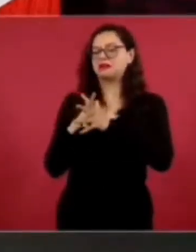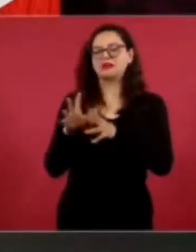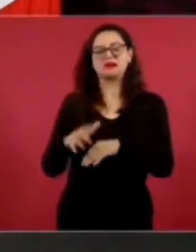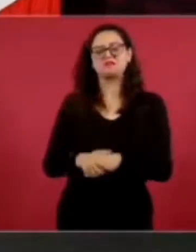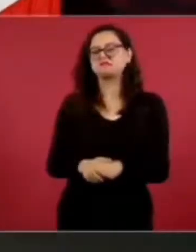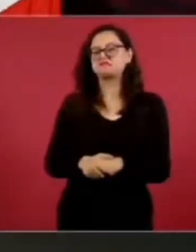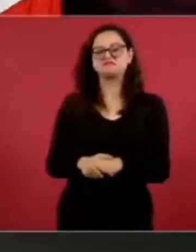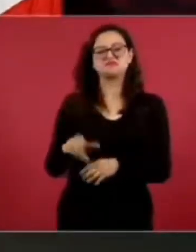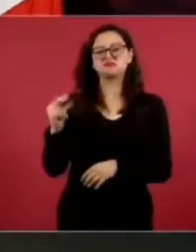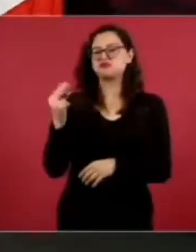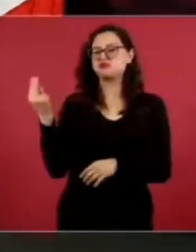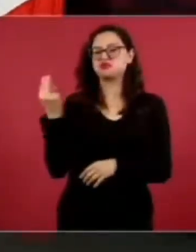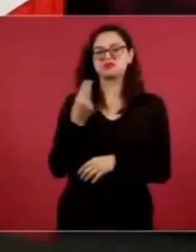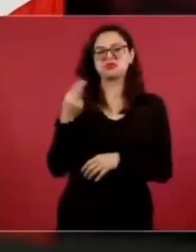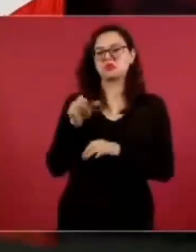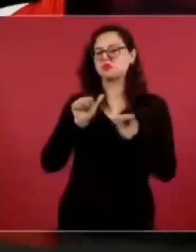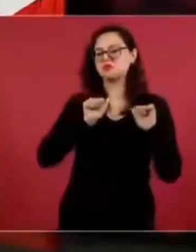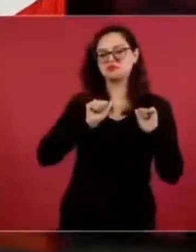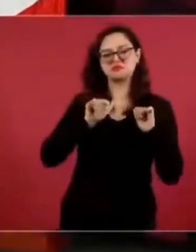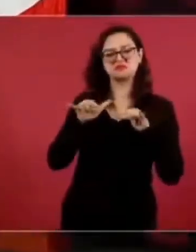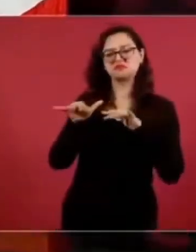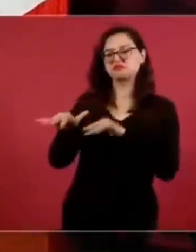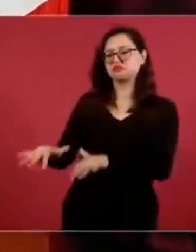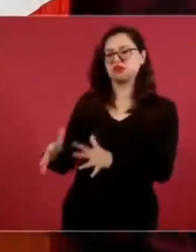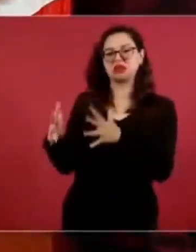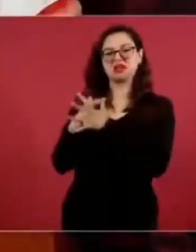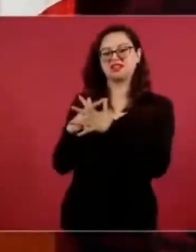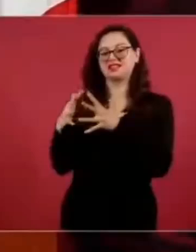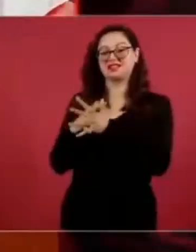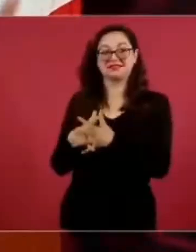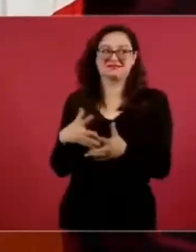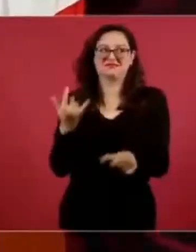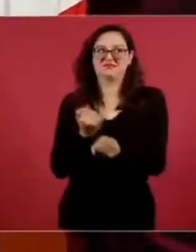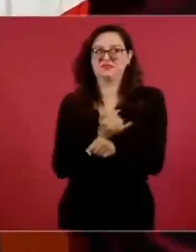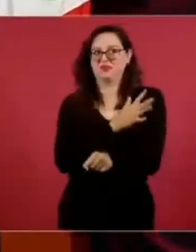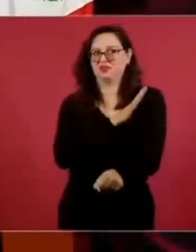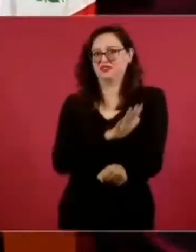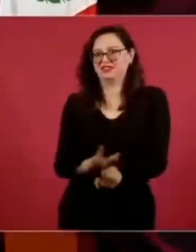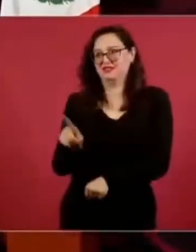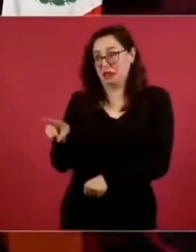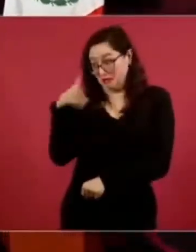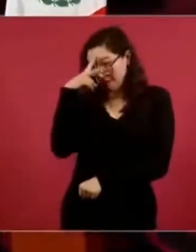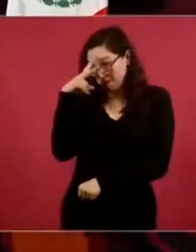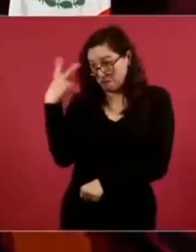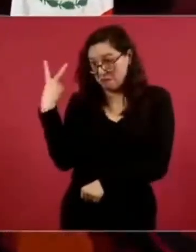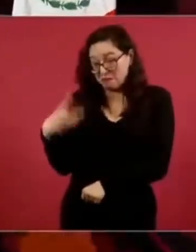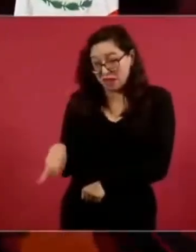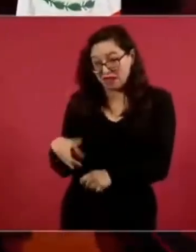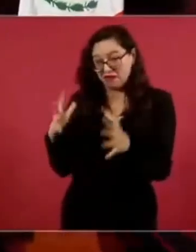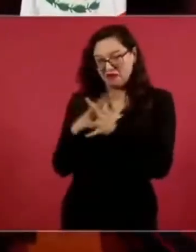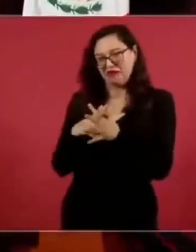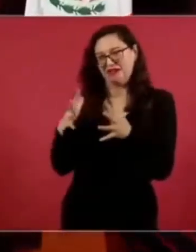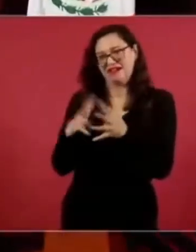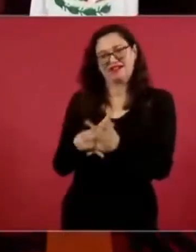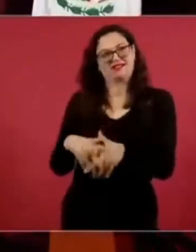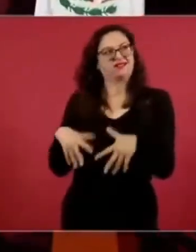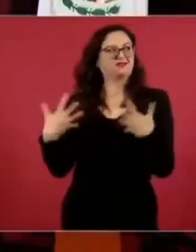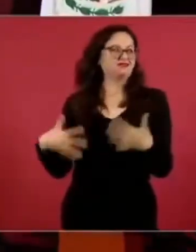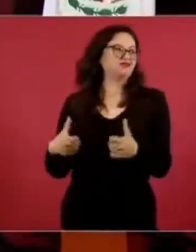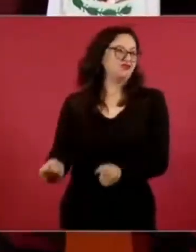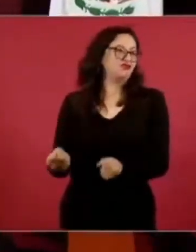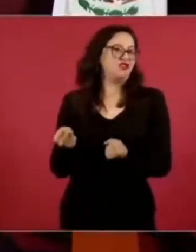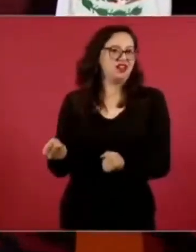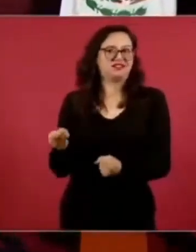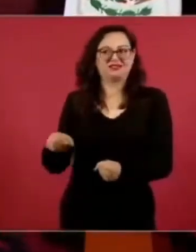sin invadirlos, porque ya sabemos que se van a defender y que va a haber guerra.